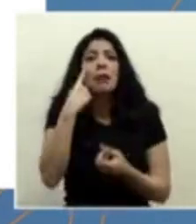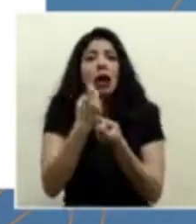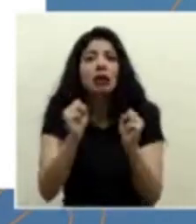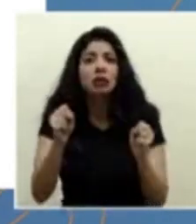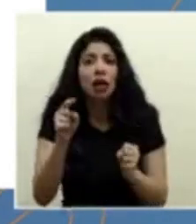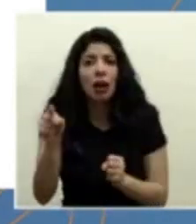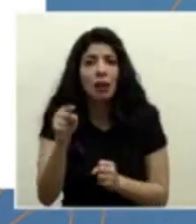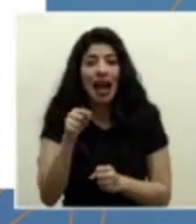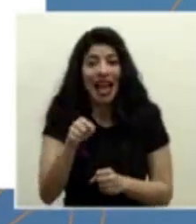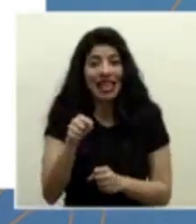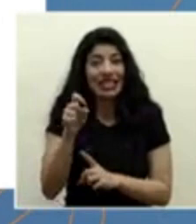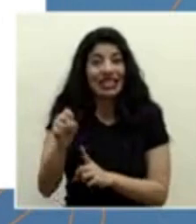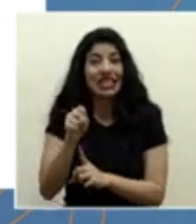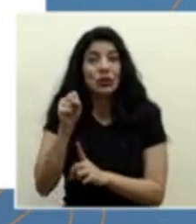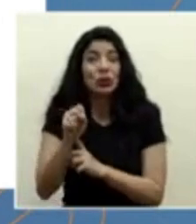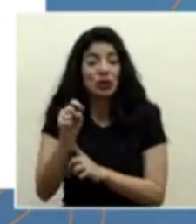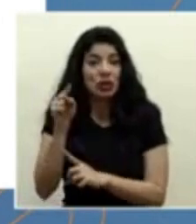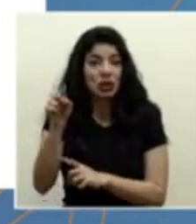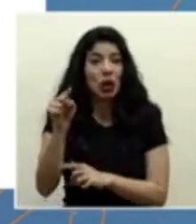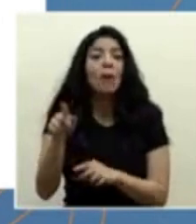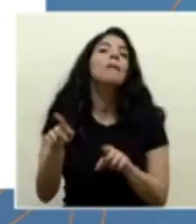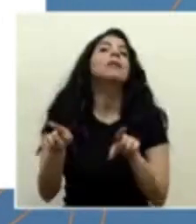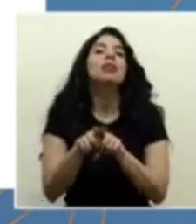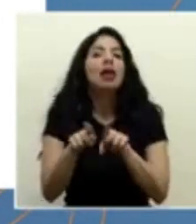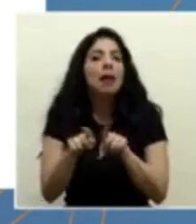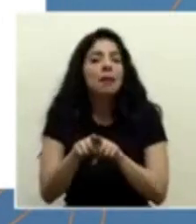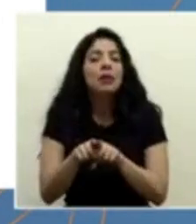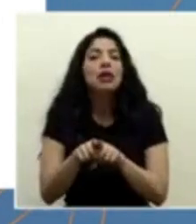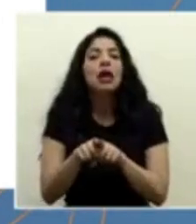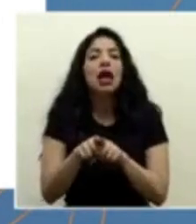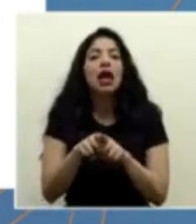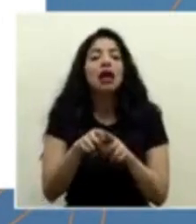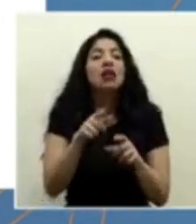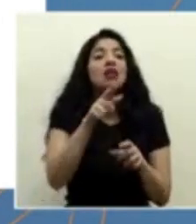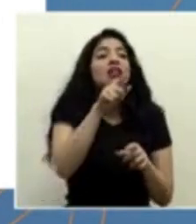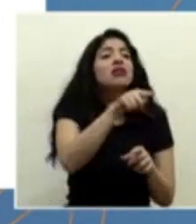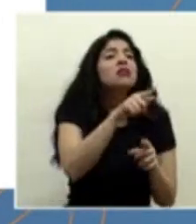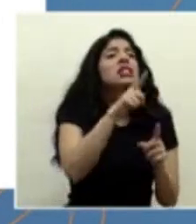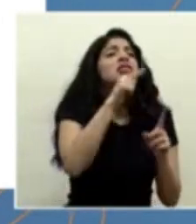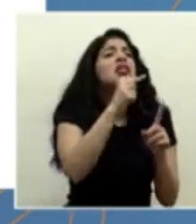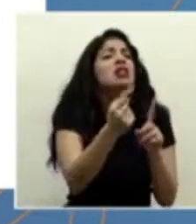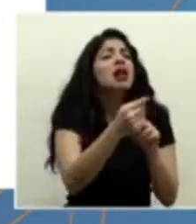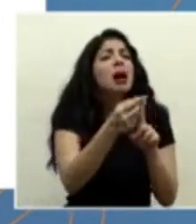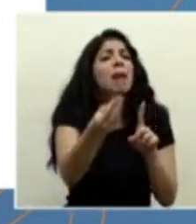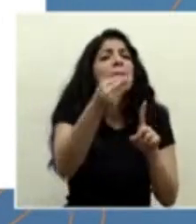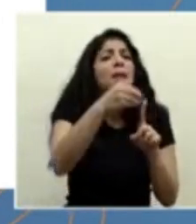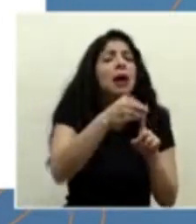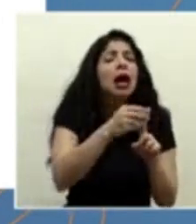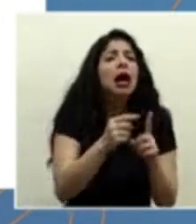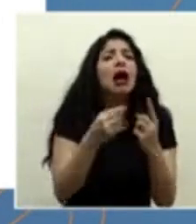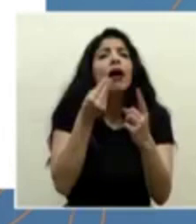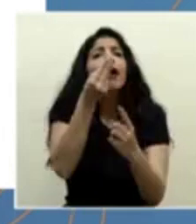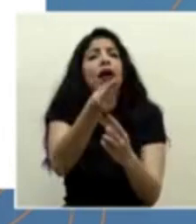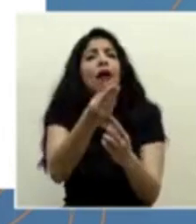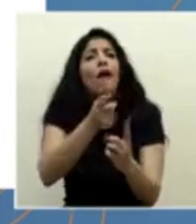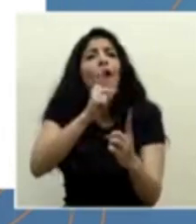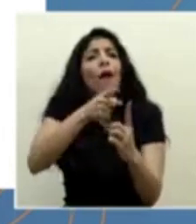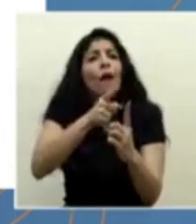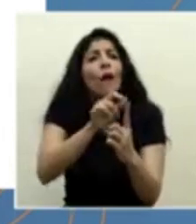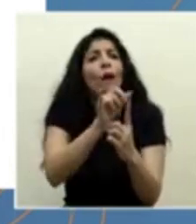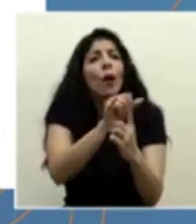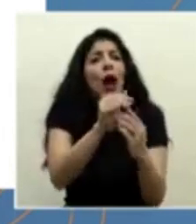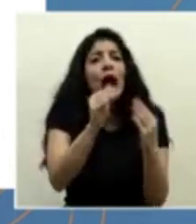que existe una pérdida de capacidad de seguimiento de los contactos, de emisión de las órdenes sanitarias y de todo el confinamiento